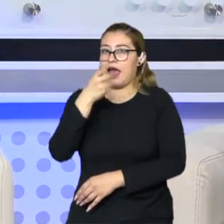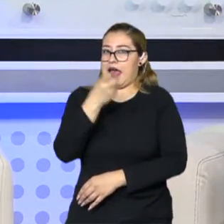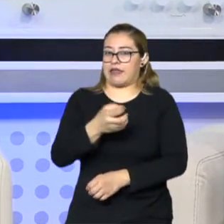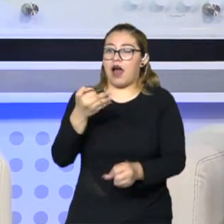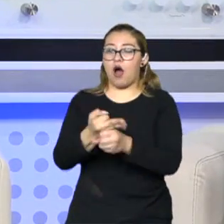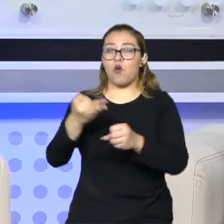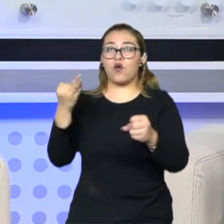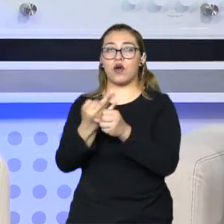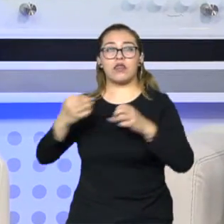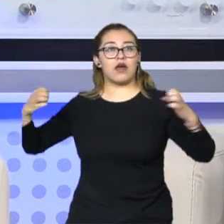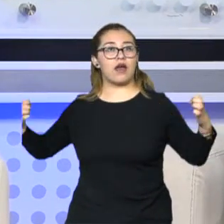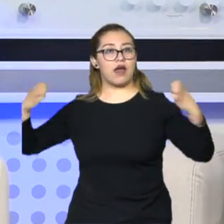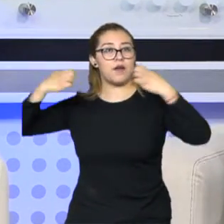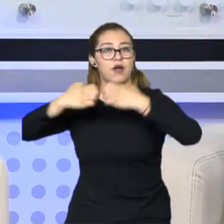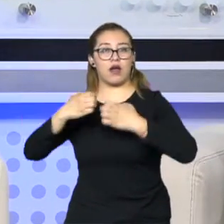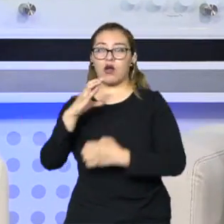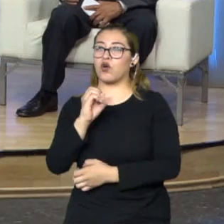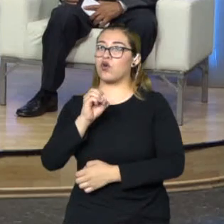viviendo, Paulina,